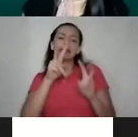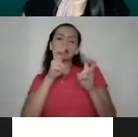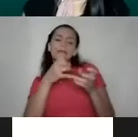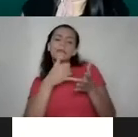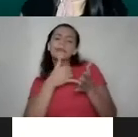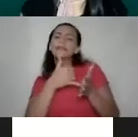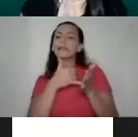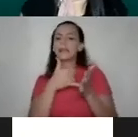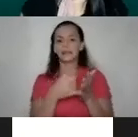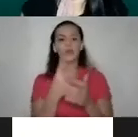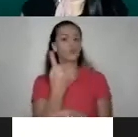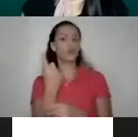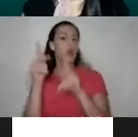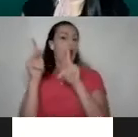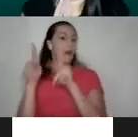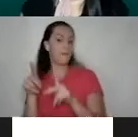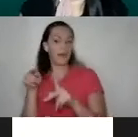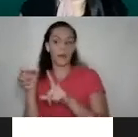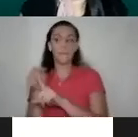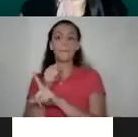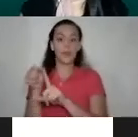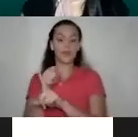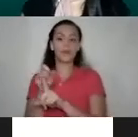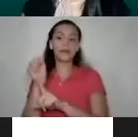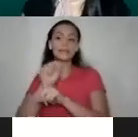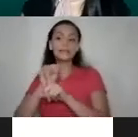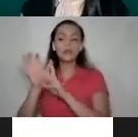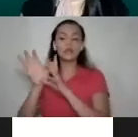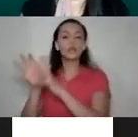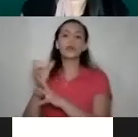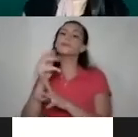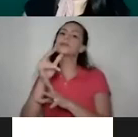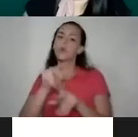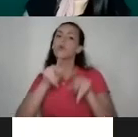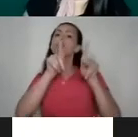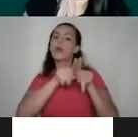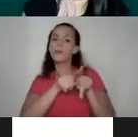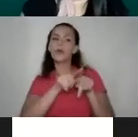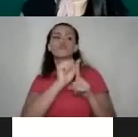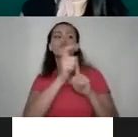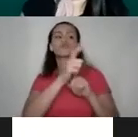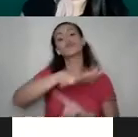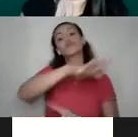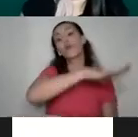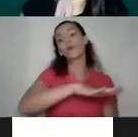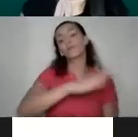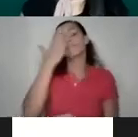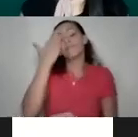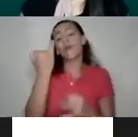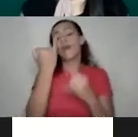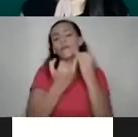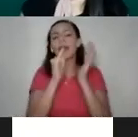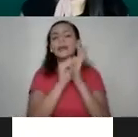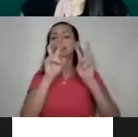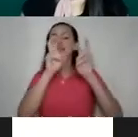solo de las personas que son víctimas de una situación de violencia, sino también de las sociedades, porque al final este es un tema que más